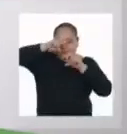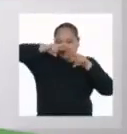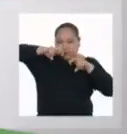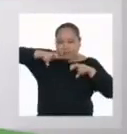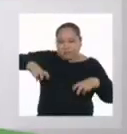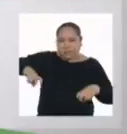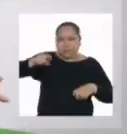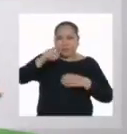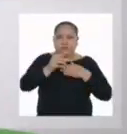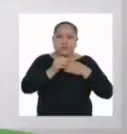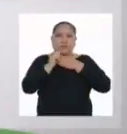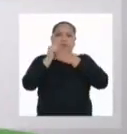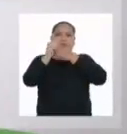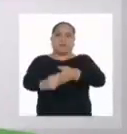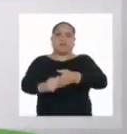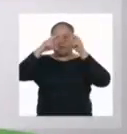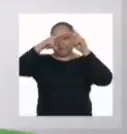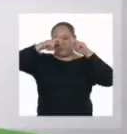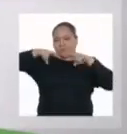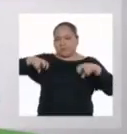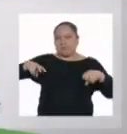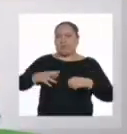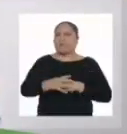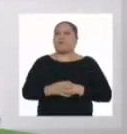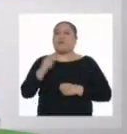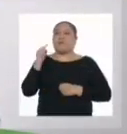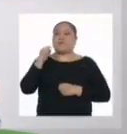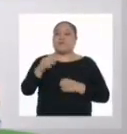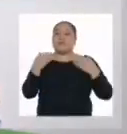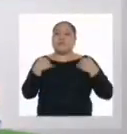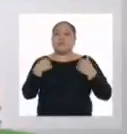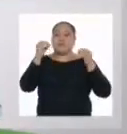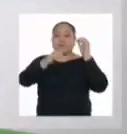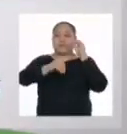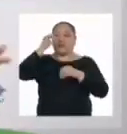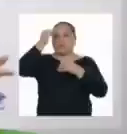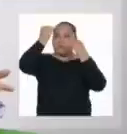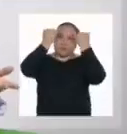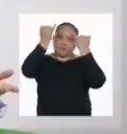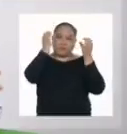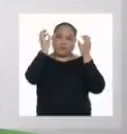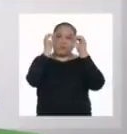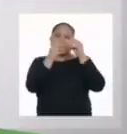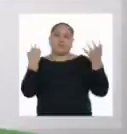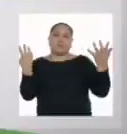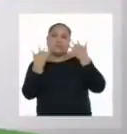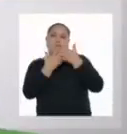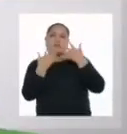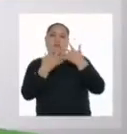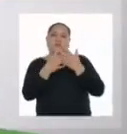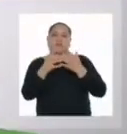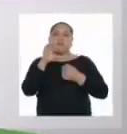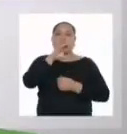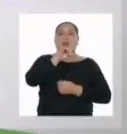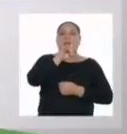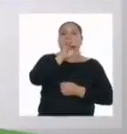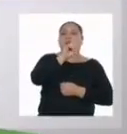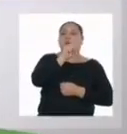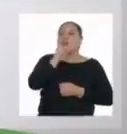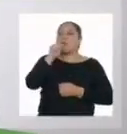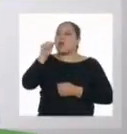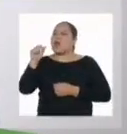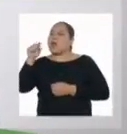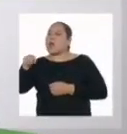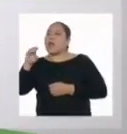investigable que dirija nuestra indagación. Esta debe contener ideas que establezcan una relación de causa y efecto.